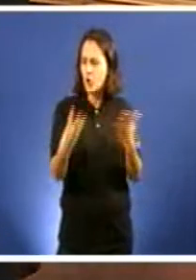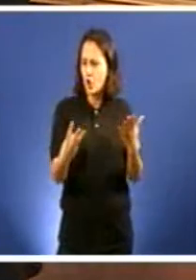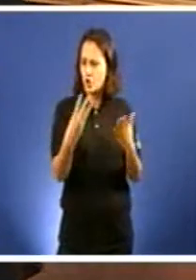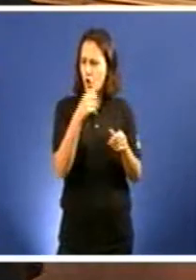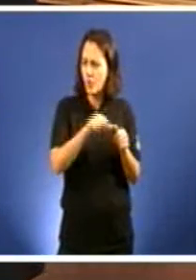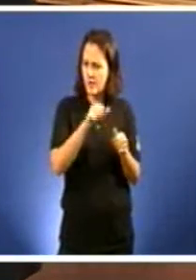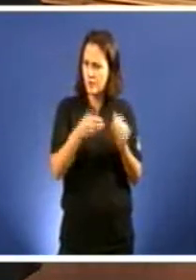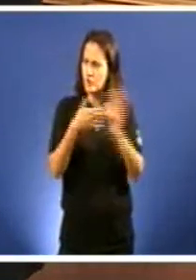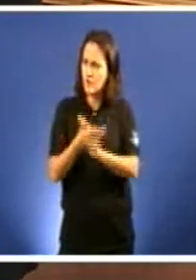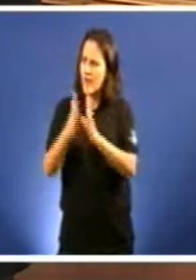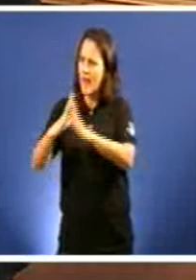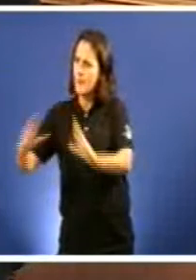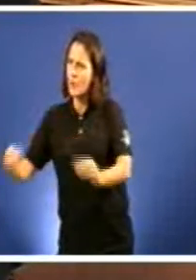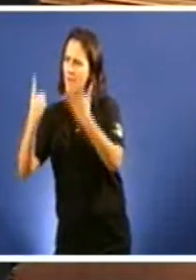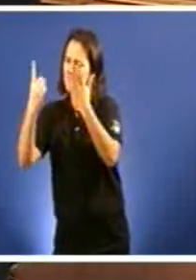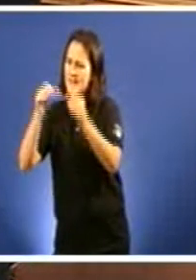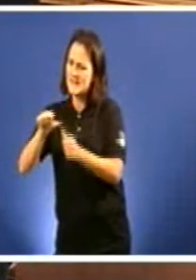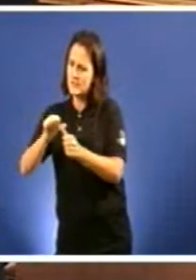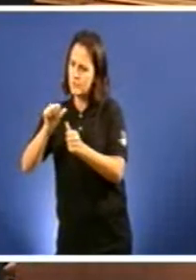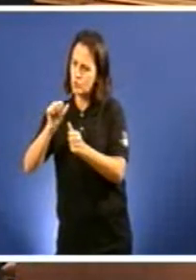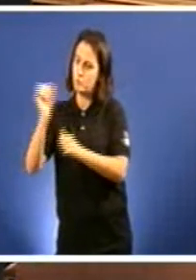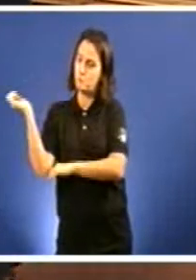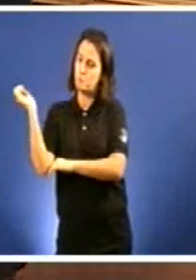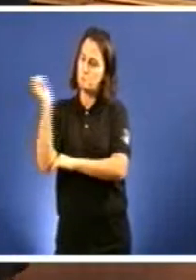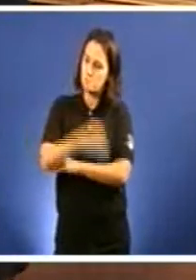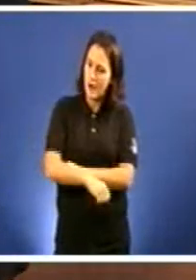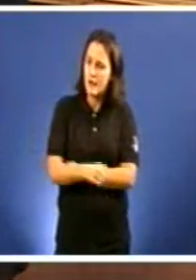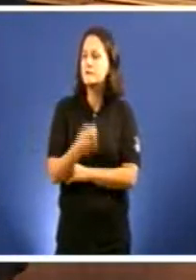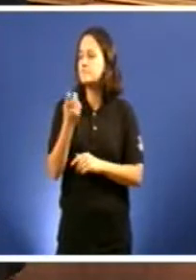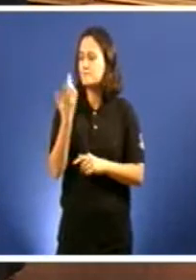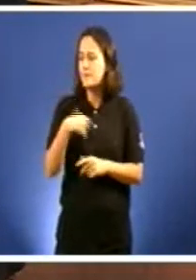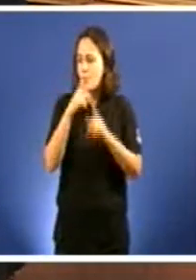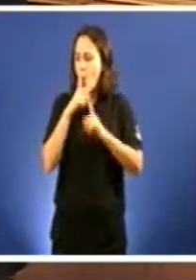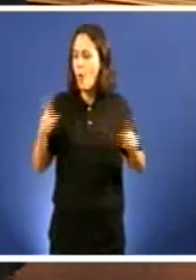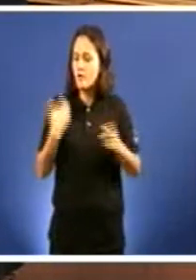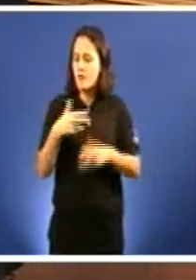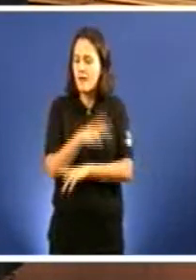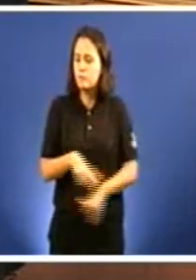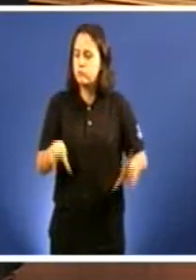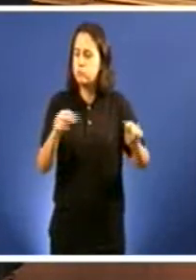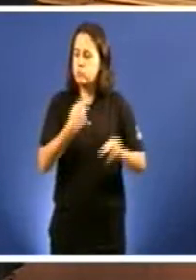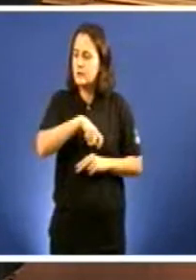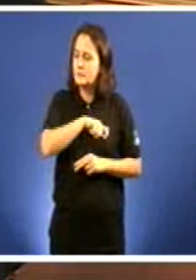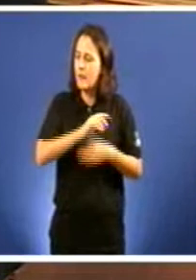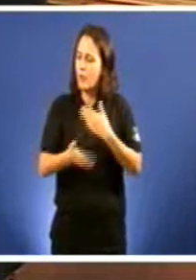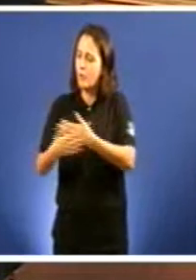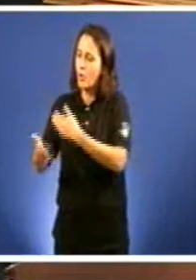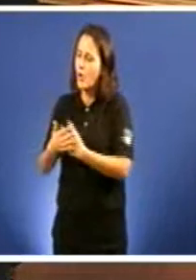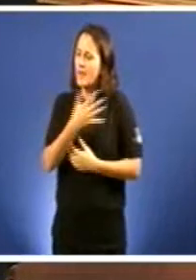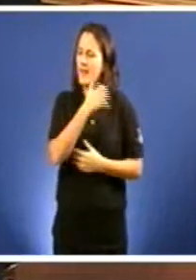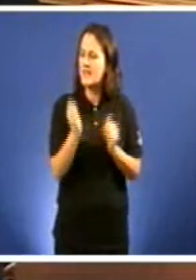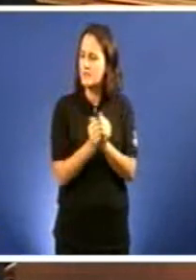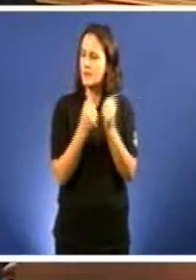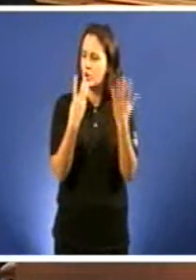Seis menos que en Andalucía, señor Feijó. No que levamos de ano, pecharon en España 528 explotacións.